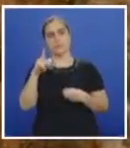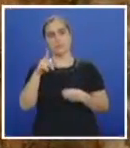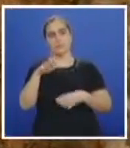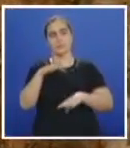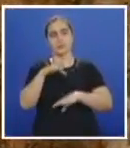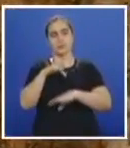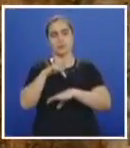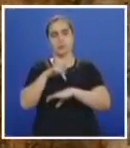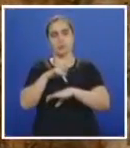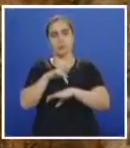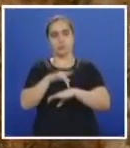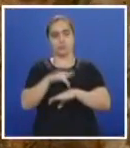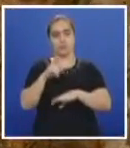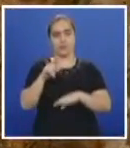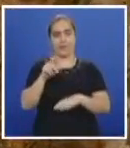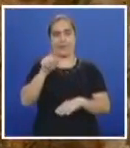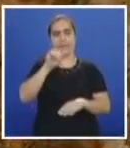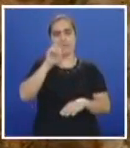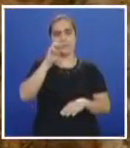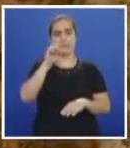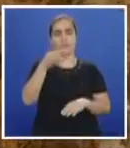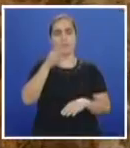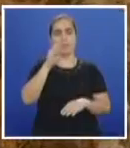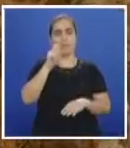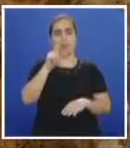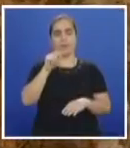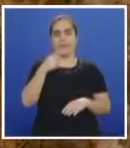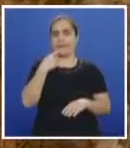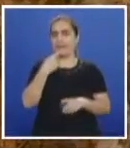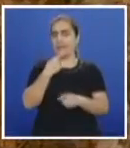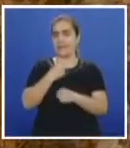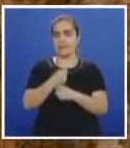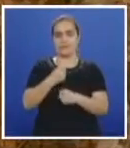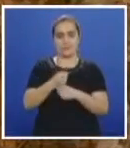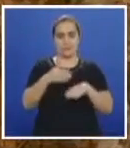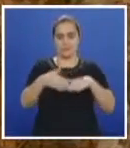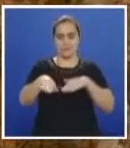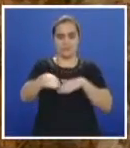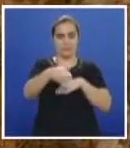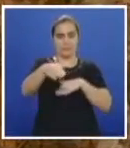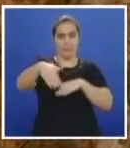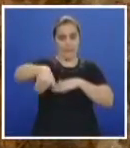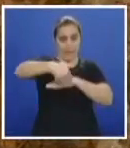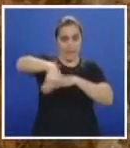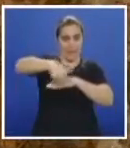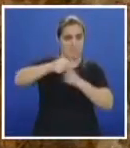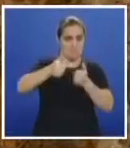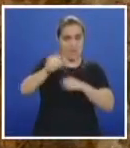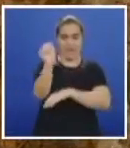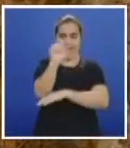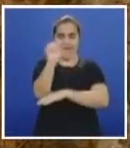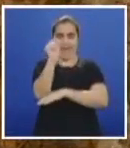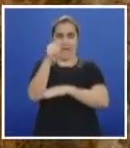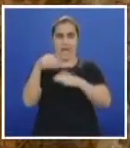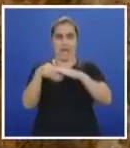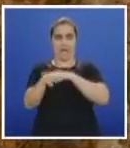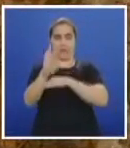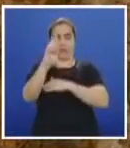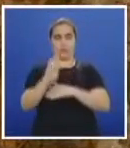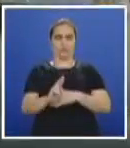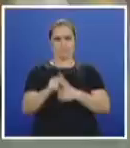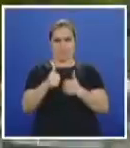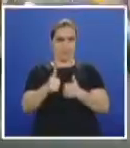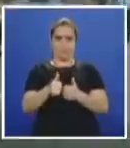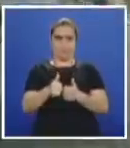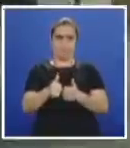la Simón Bolívar. Y en la Simón Bolívar vos no encuentras una infraestructura como tal que te permita entrar al sur bien de la